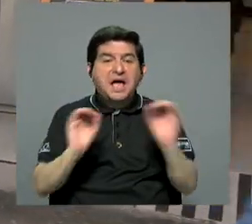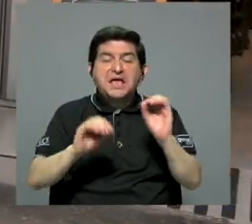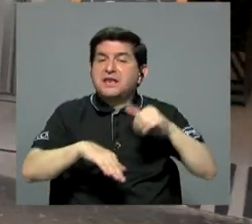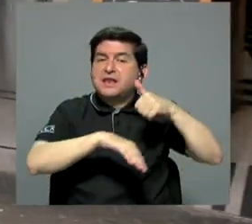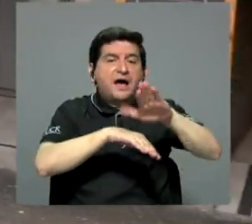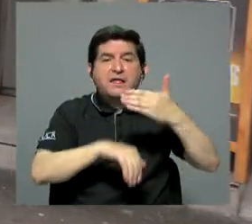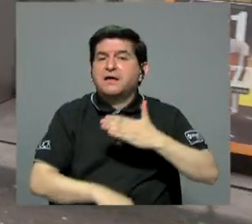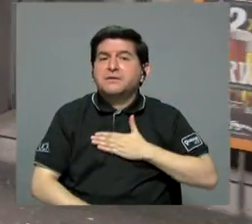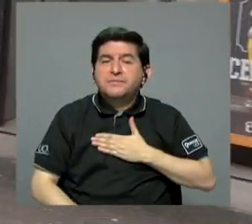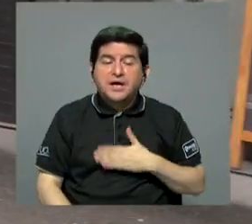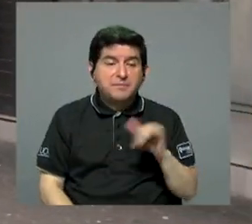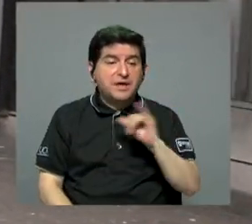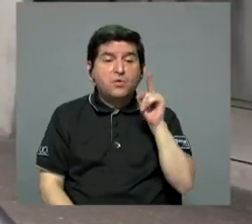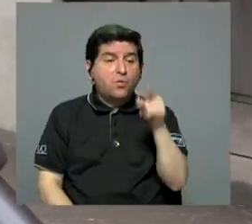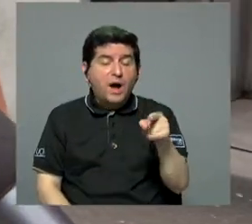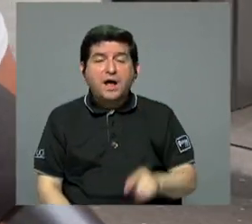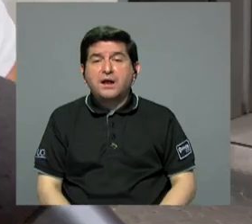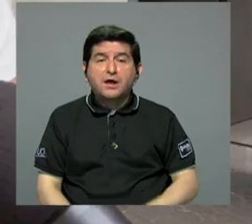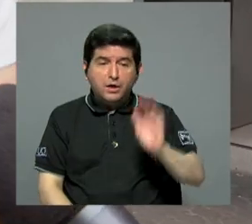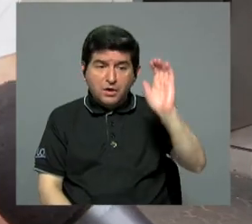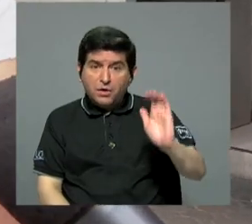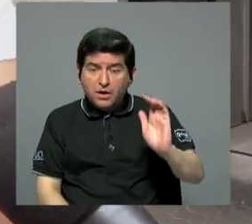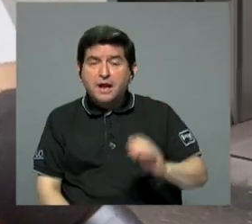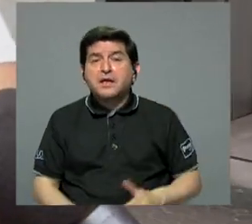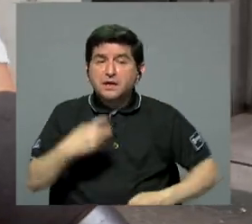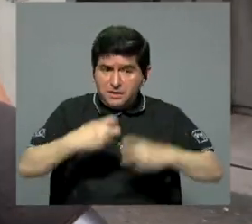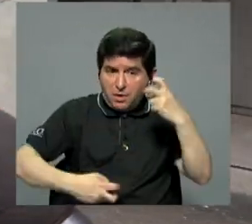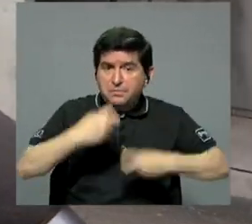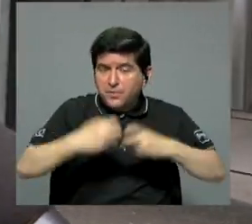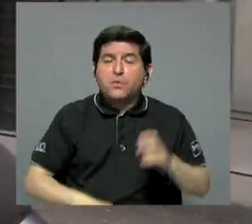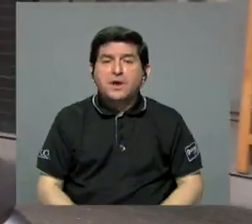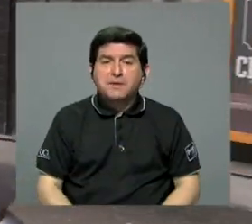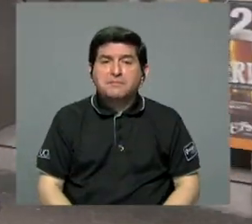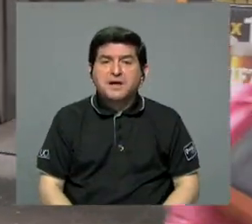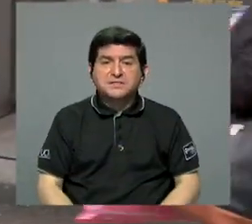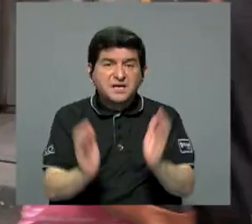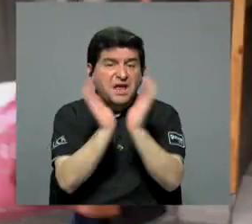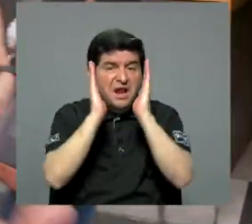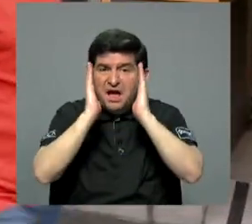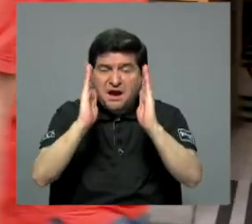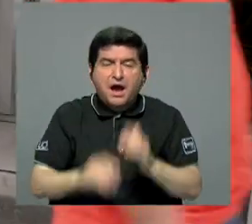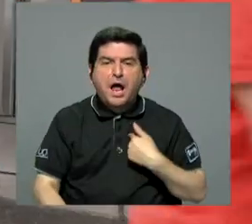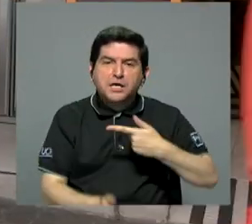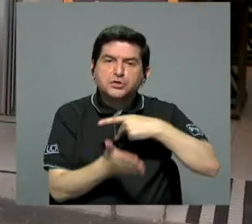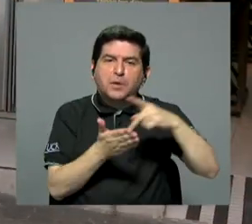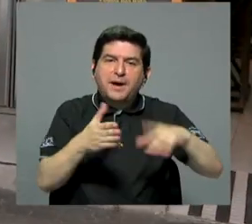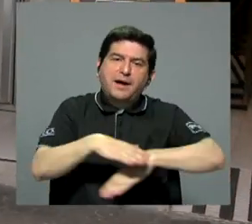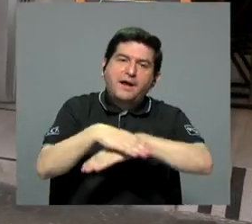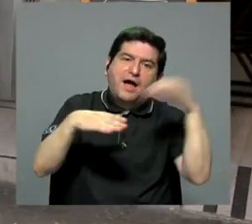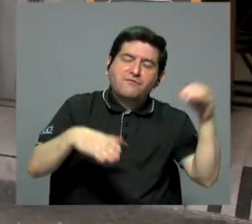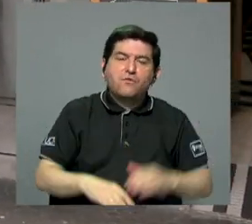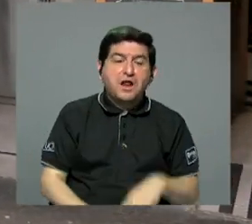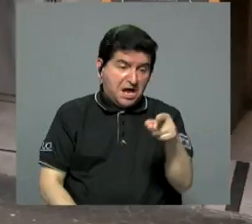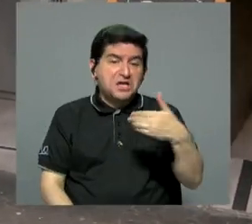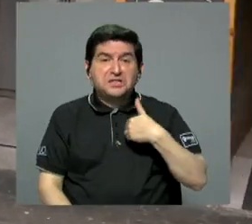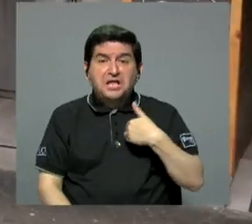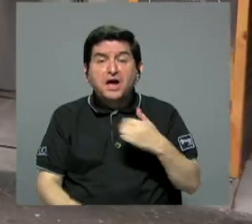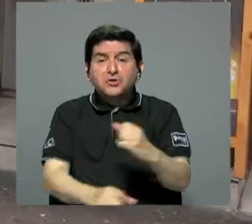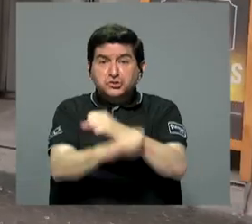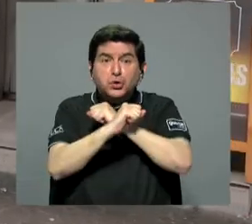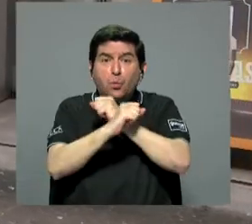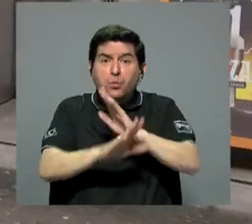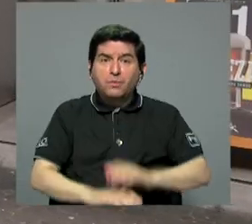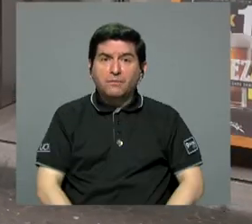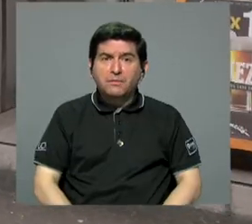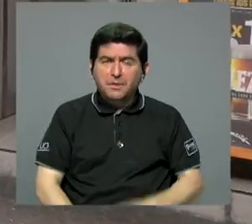nada. Con ella también, con la bebé he tenido unos problemitas y en la caja no me la atendieron, tuve que pagar por fuera teniendo a ella seguro, entonces